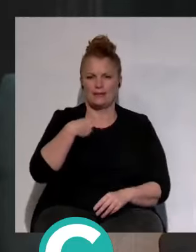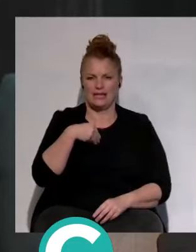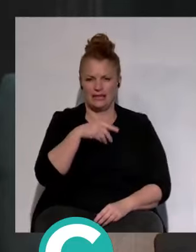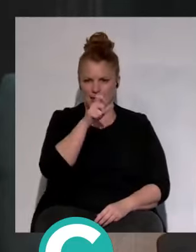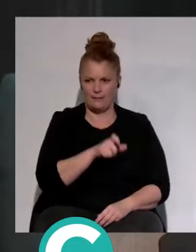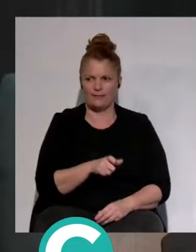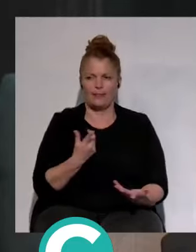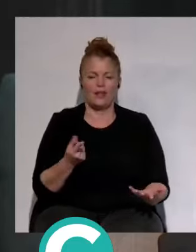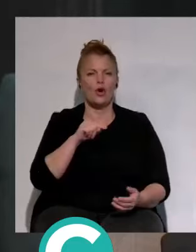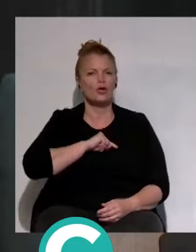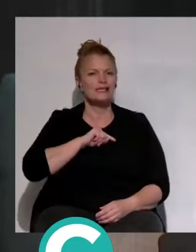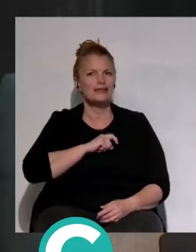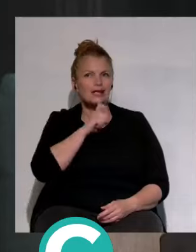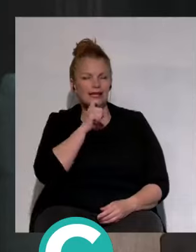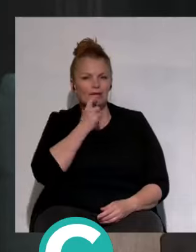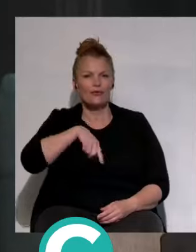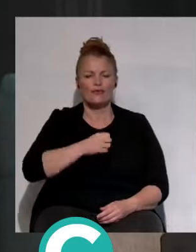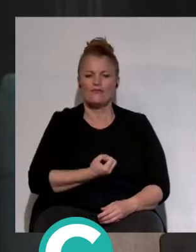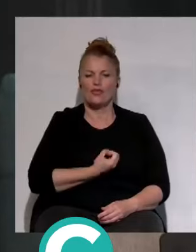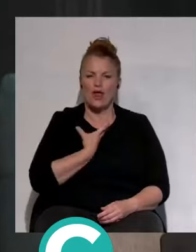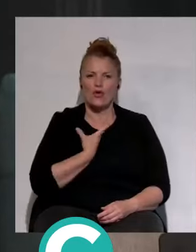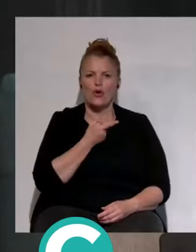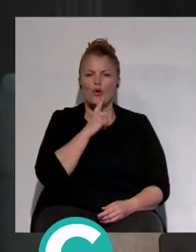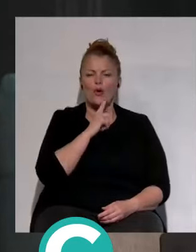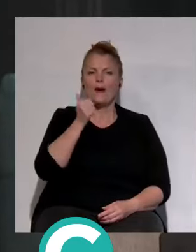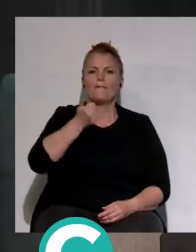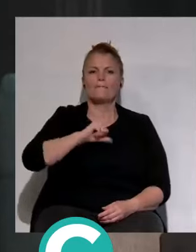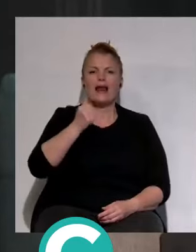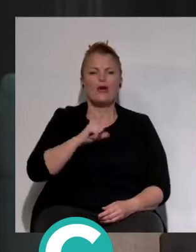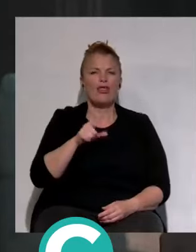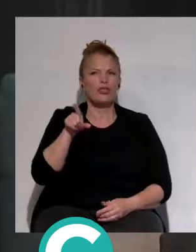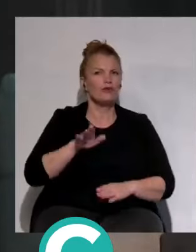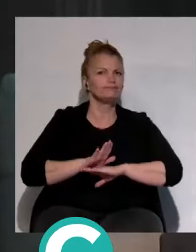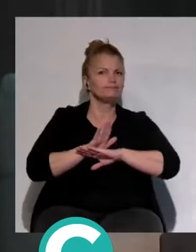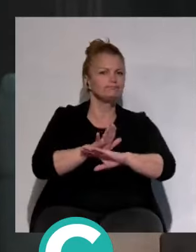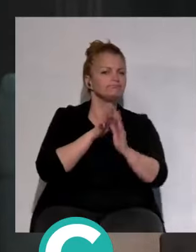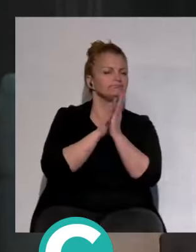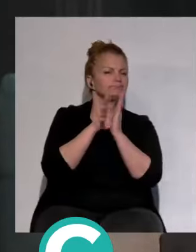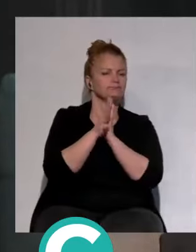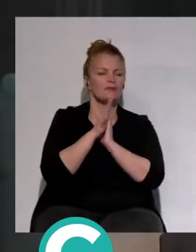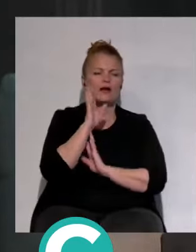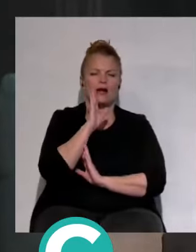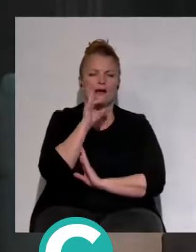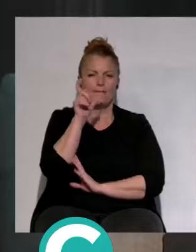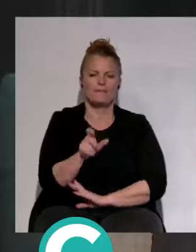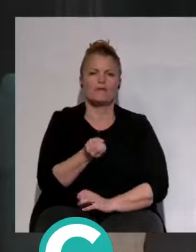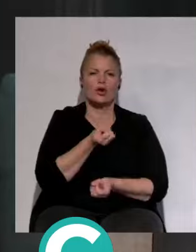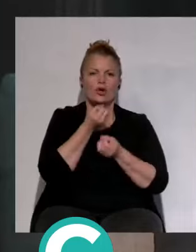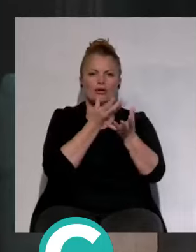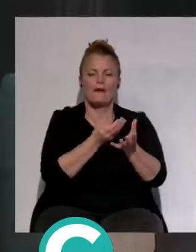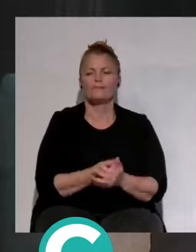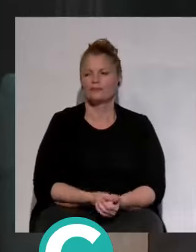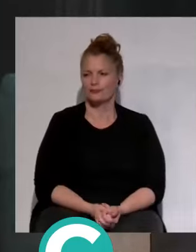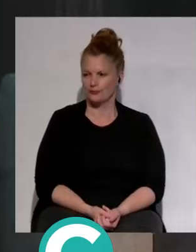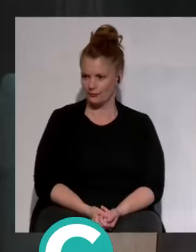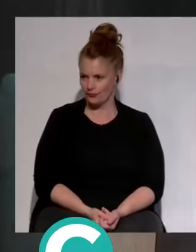al aficionado y cómo valoráis su intervención y todo lo que contó? Lo primero que parece